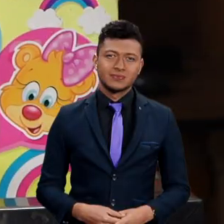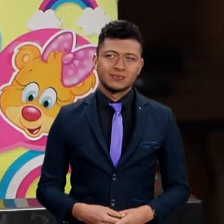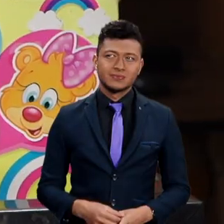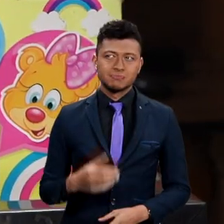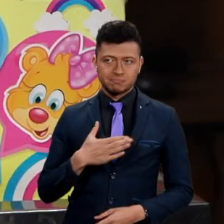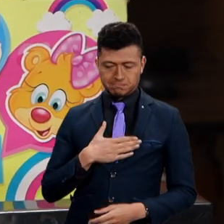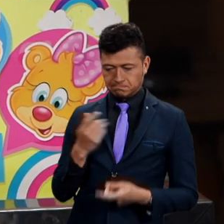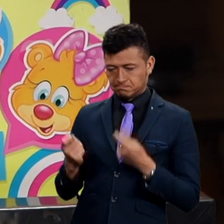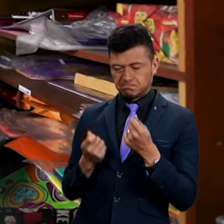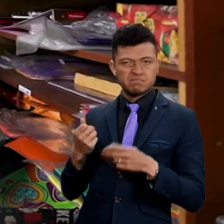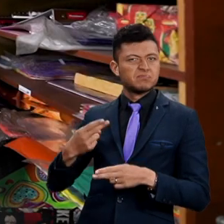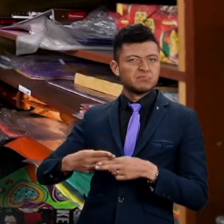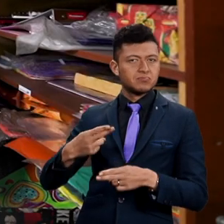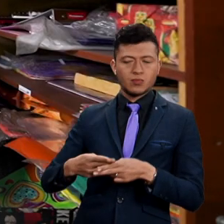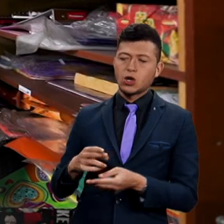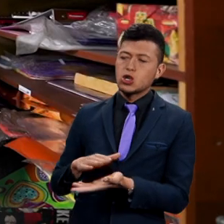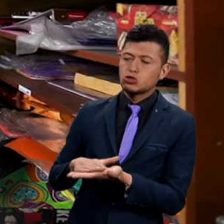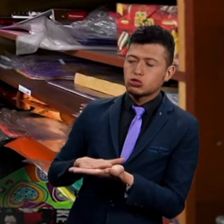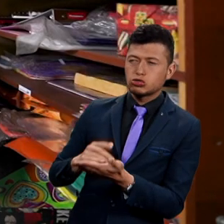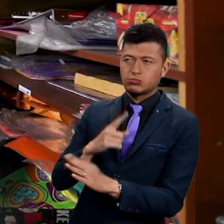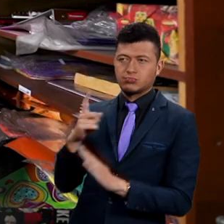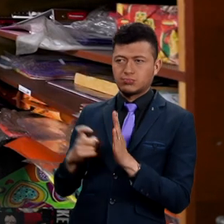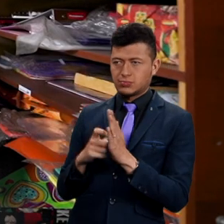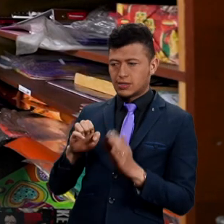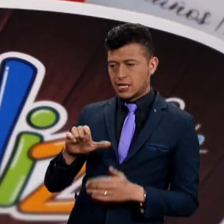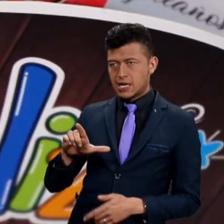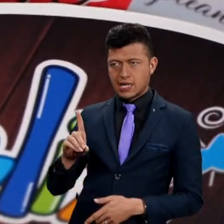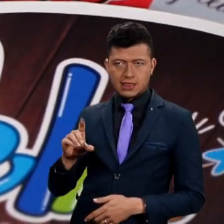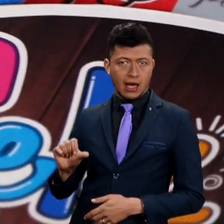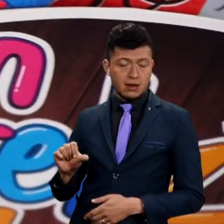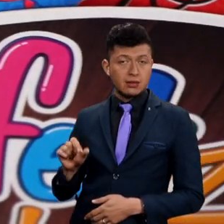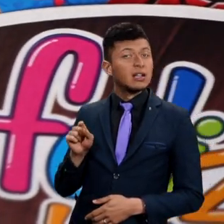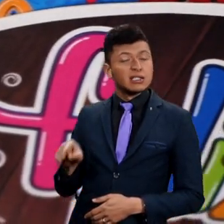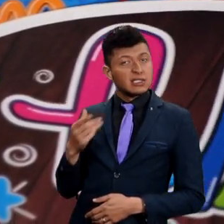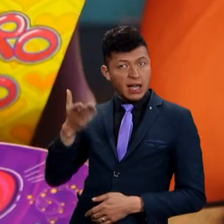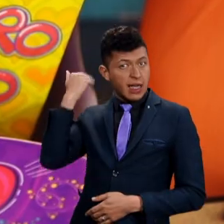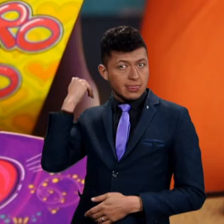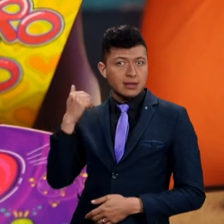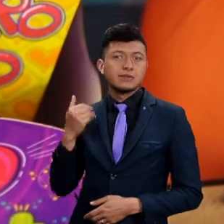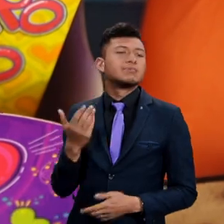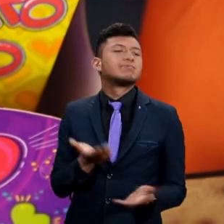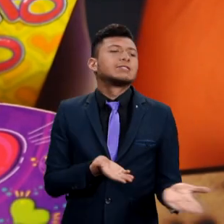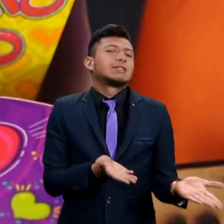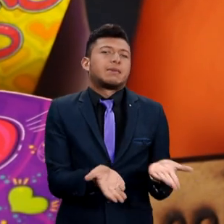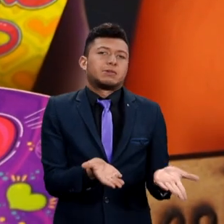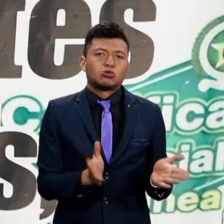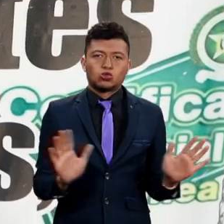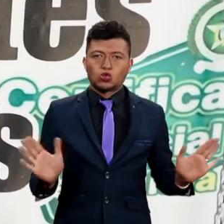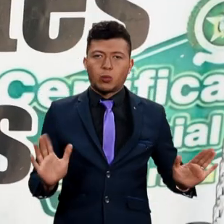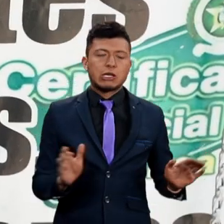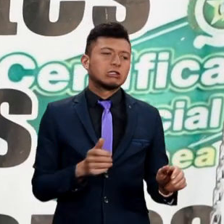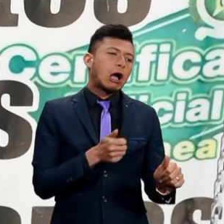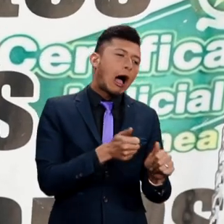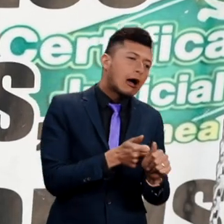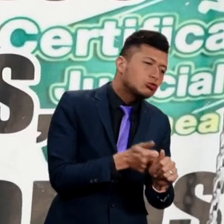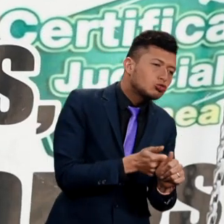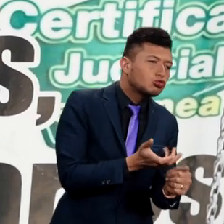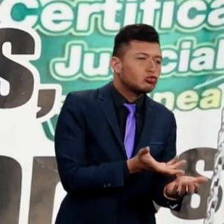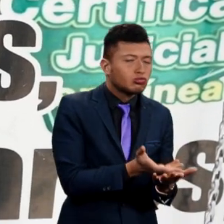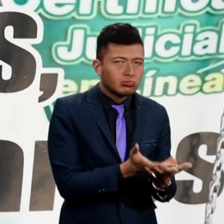Mi negocio se llama Soluciones Integrales Elda porque en un comienzo se prestaban solamente como servicios,